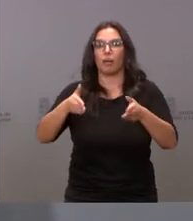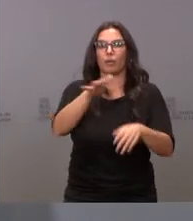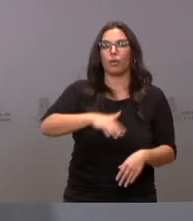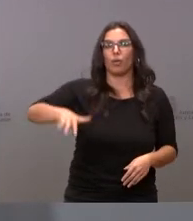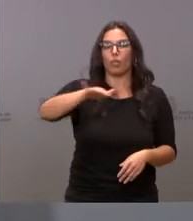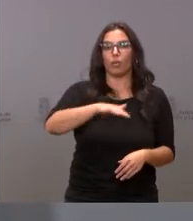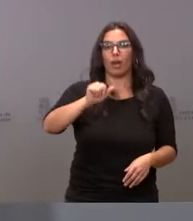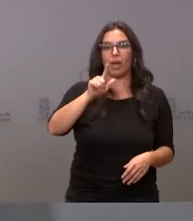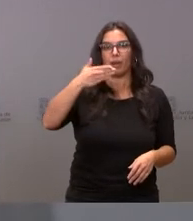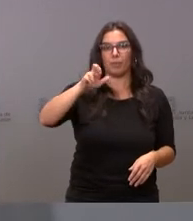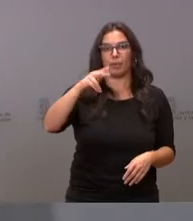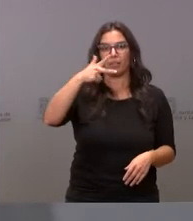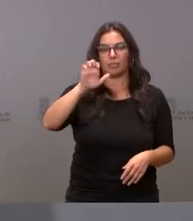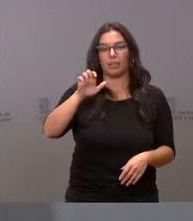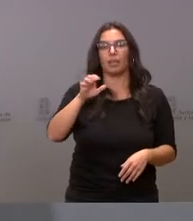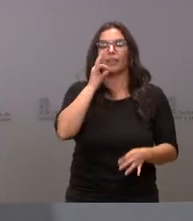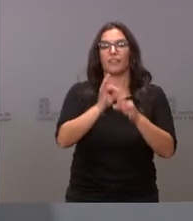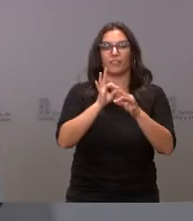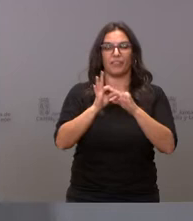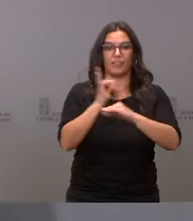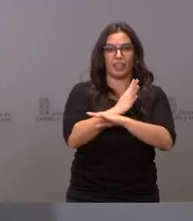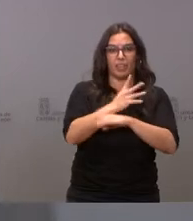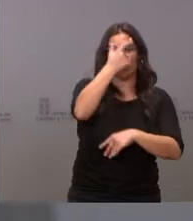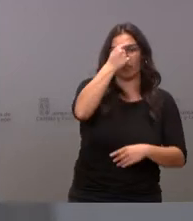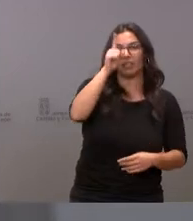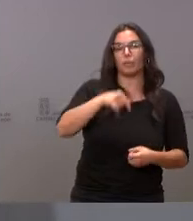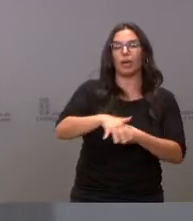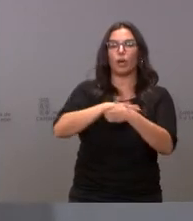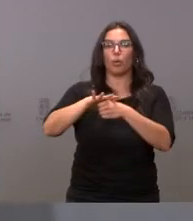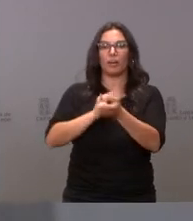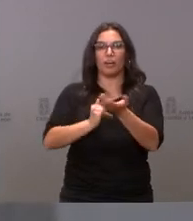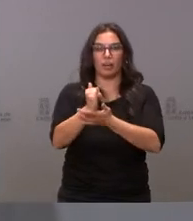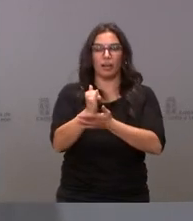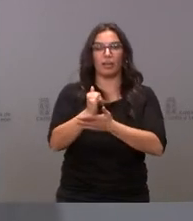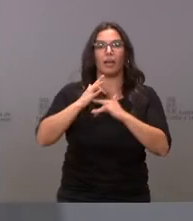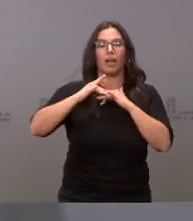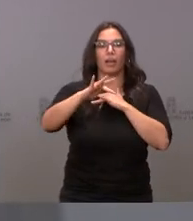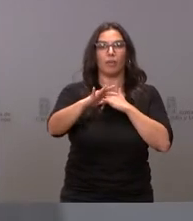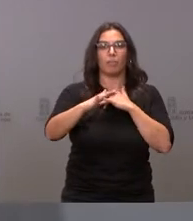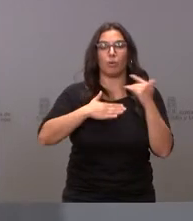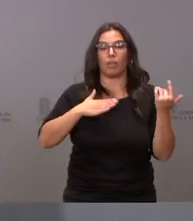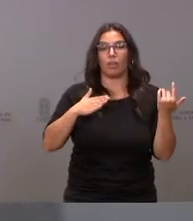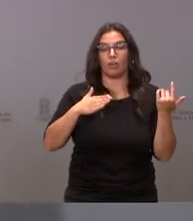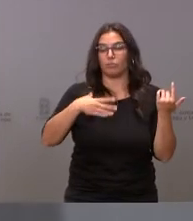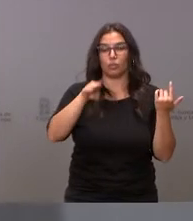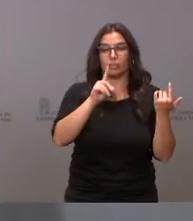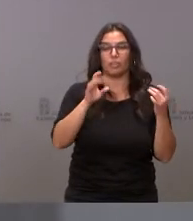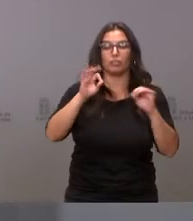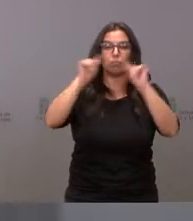de Alberche-Viñedo, en Ávila, y en la comarca agraria del campo de Gomara, en Soria.